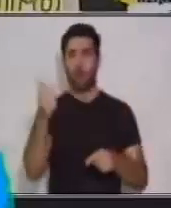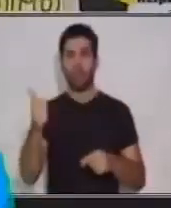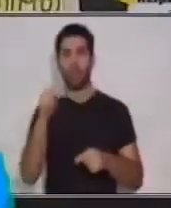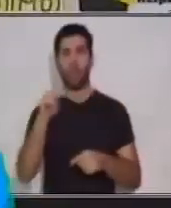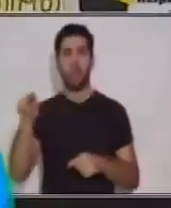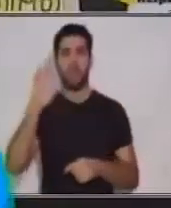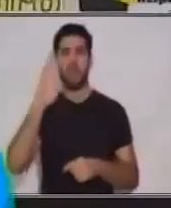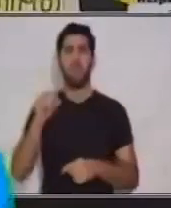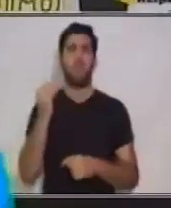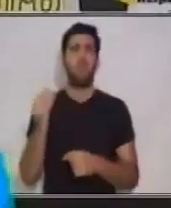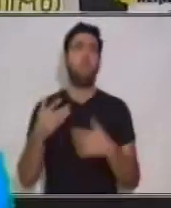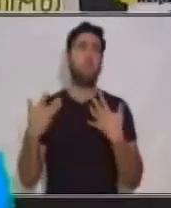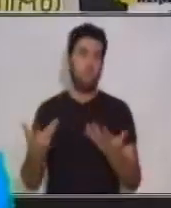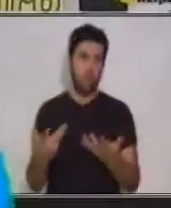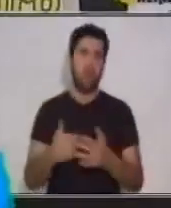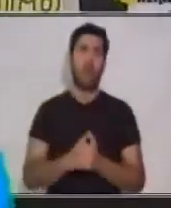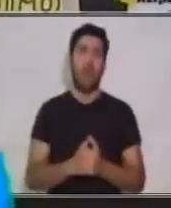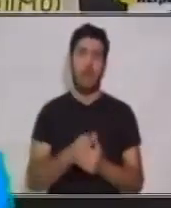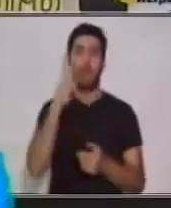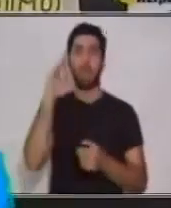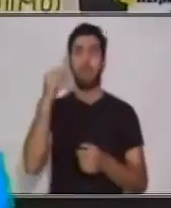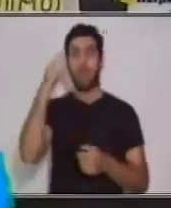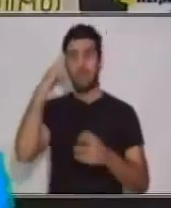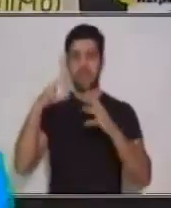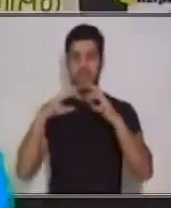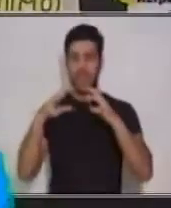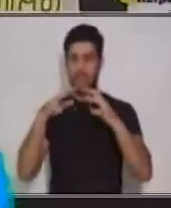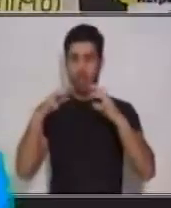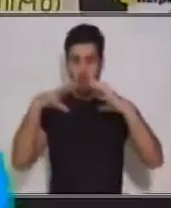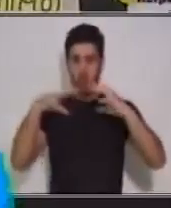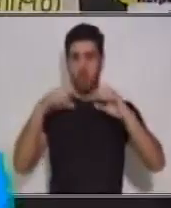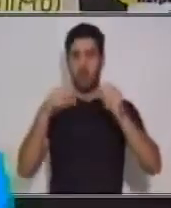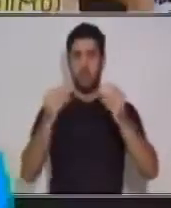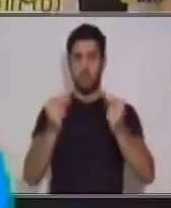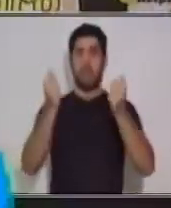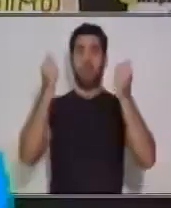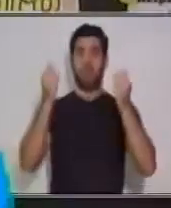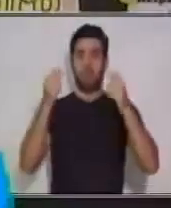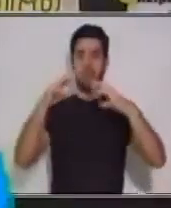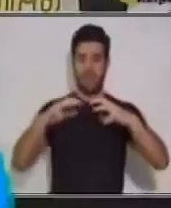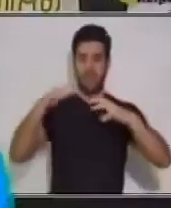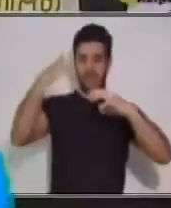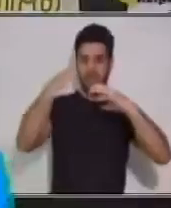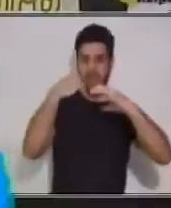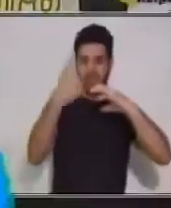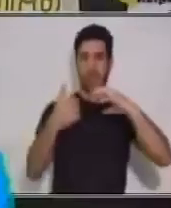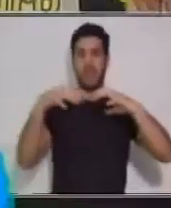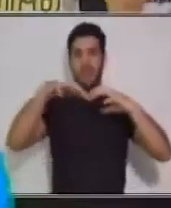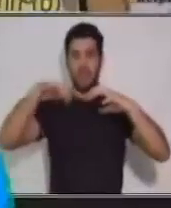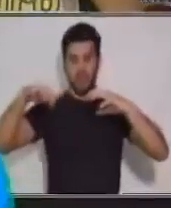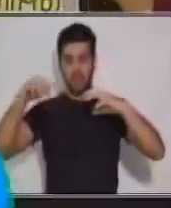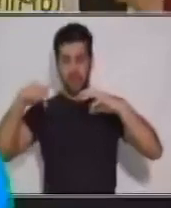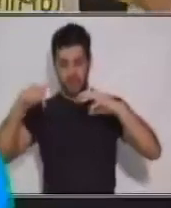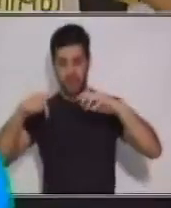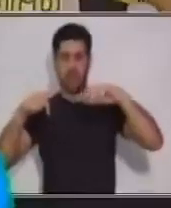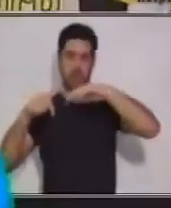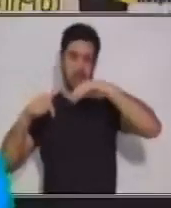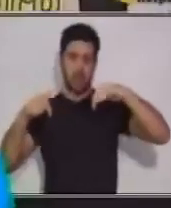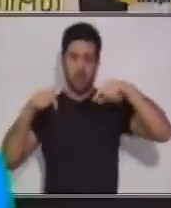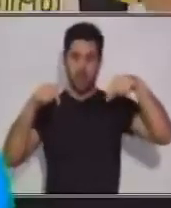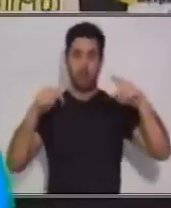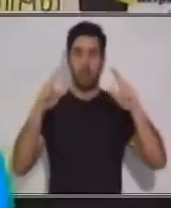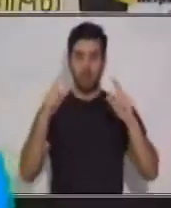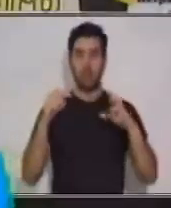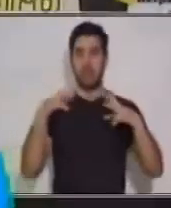¿Por qué razón? Porque nuestro cerebro se activó en los dos hemisferios. De un lado teníamos a nuestro cerebro queriendo ver